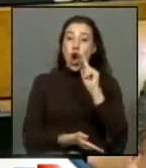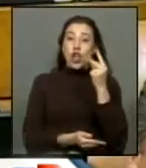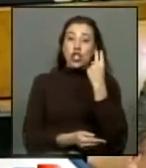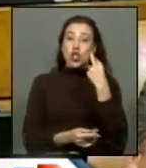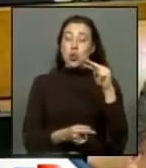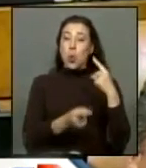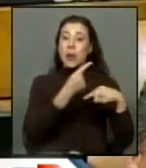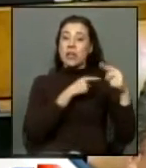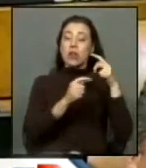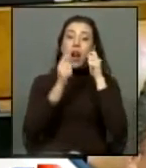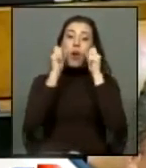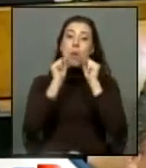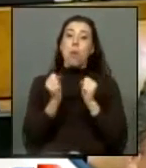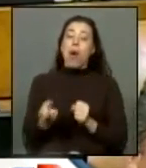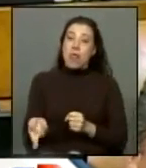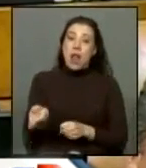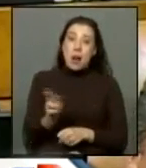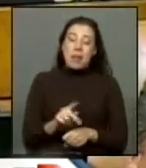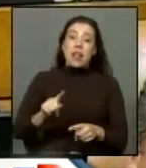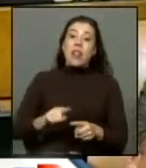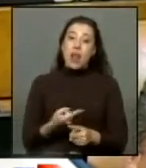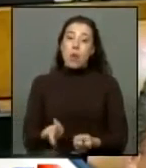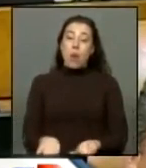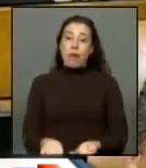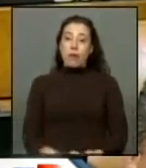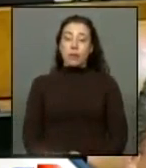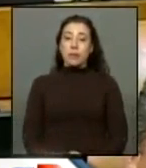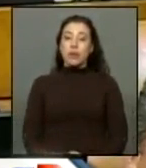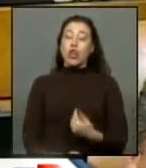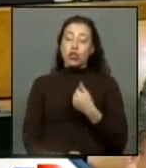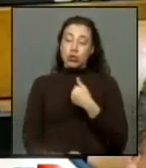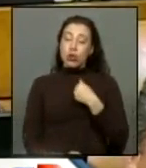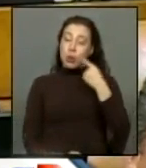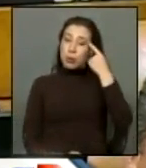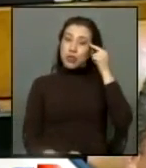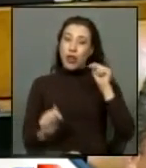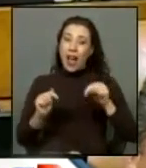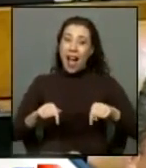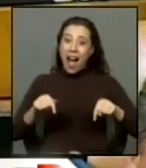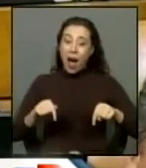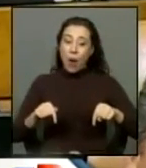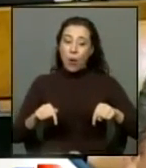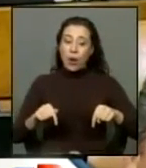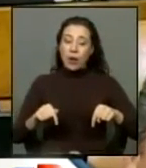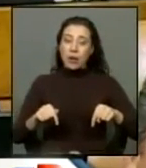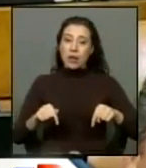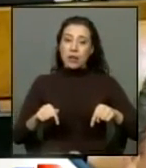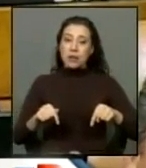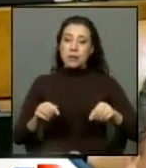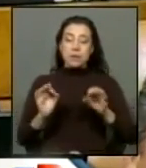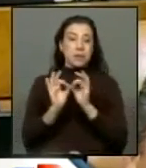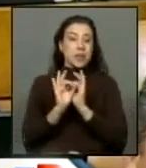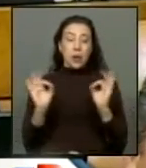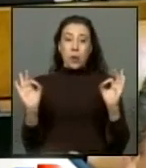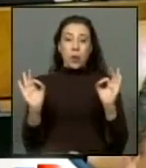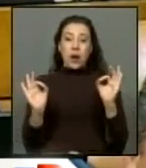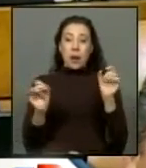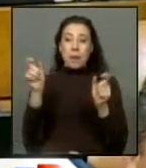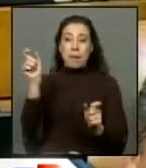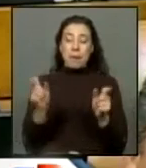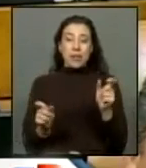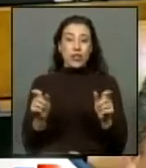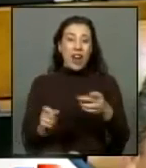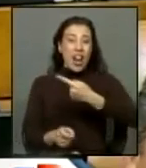juegan el riesgo de volverla a repetir y yo creo que en este momento nadie en nuestro